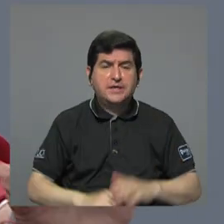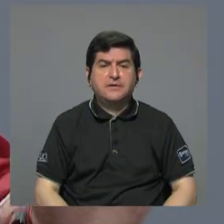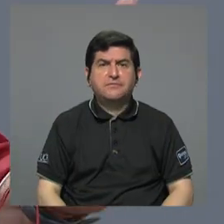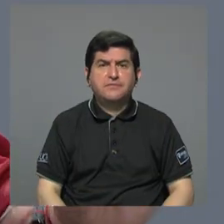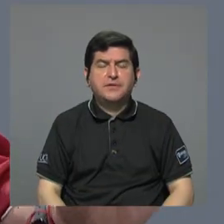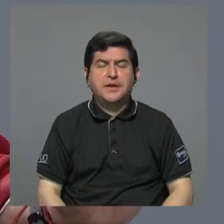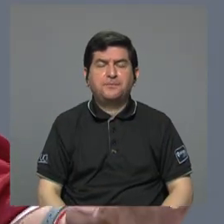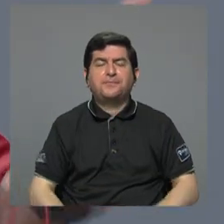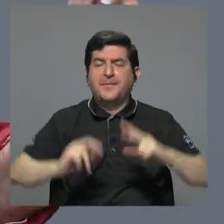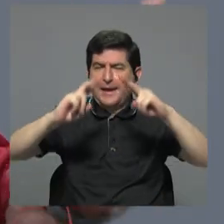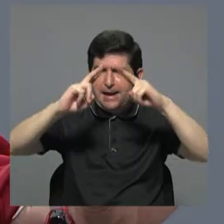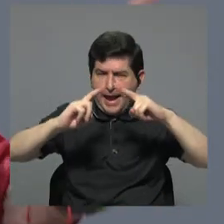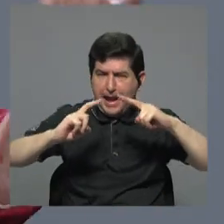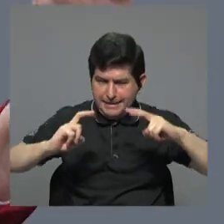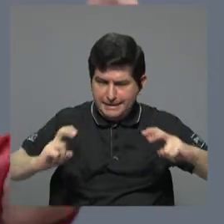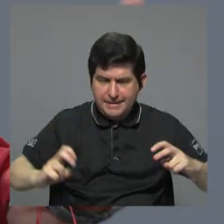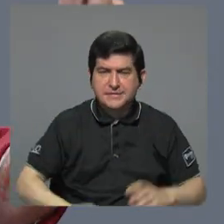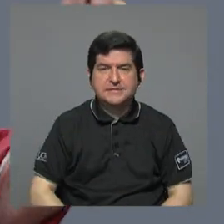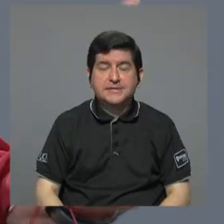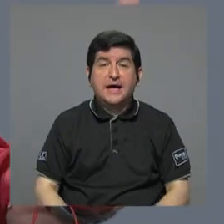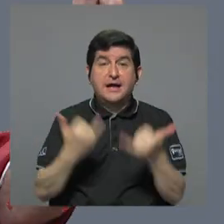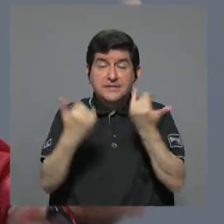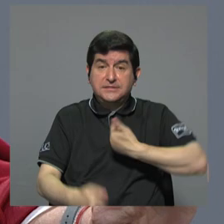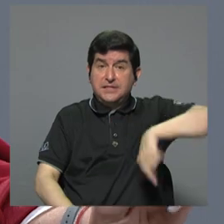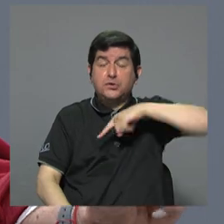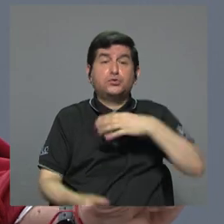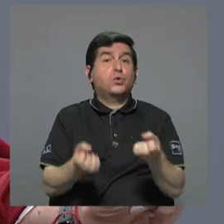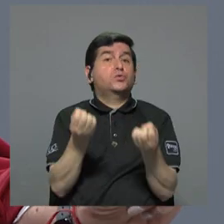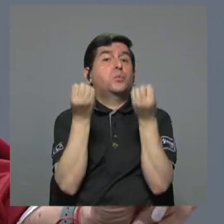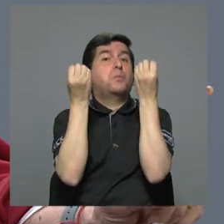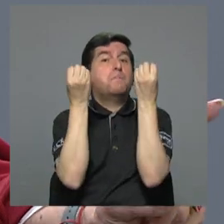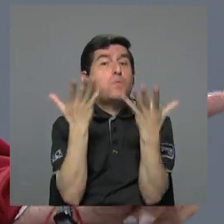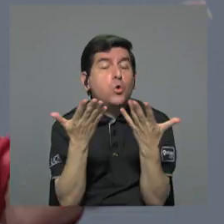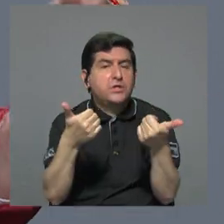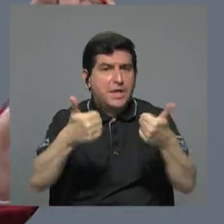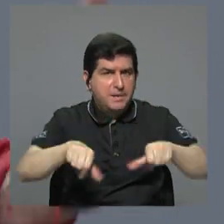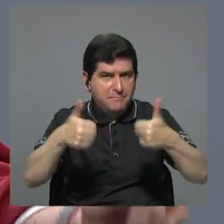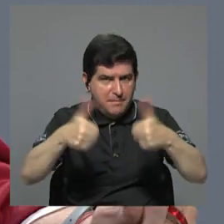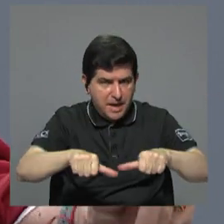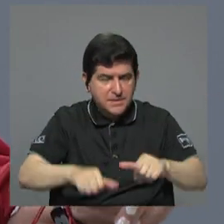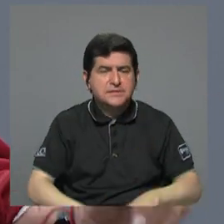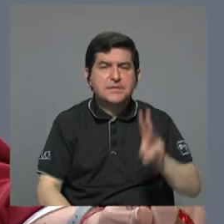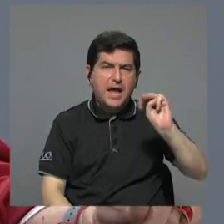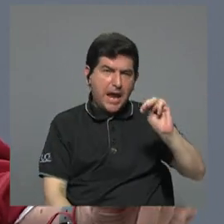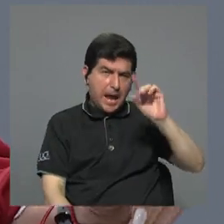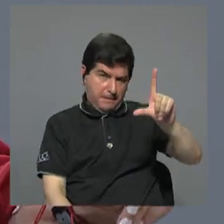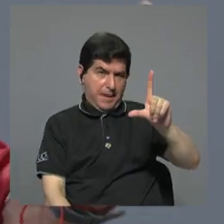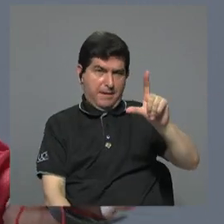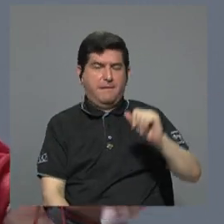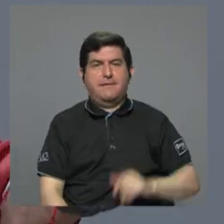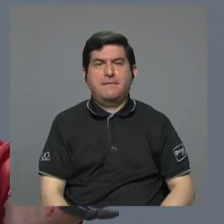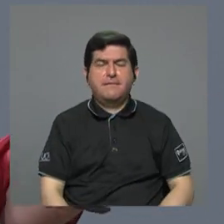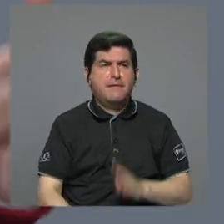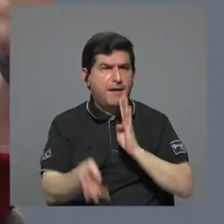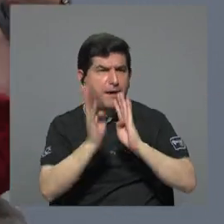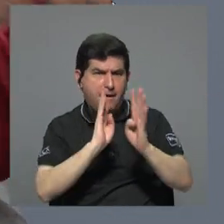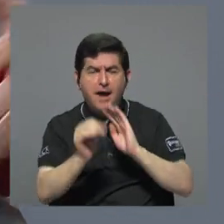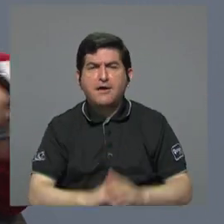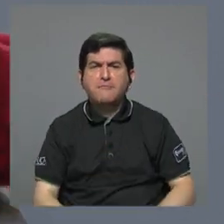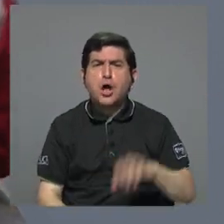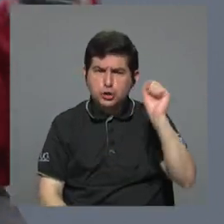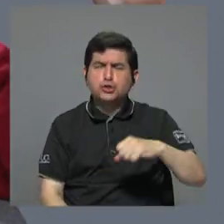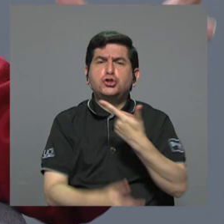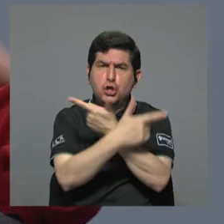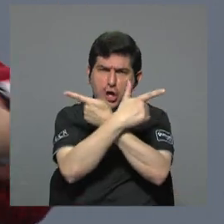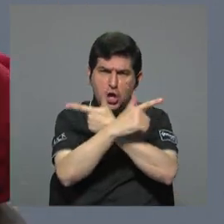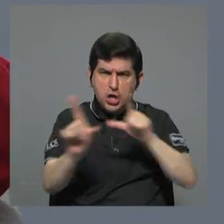Hay que ver, digamos, hay que ver, porque ya nosotros tenemos muchos, muchos tratados. El Movimiento Libertario habla, digamos, de la